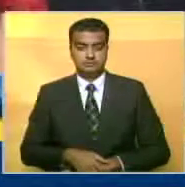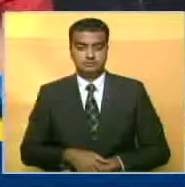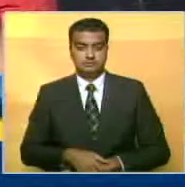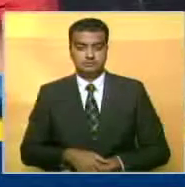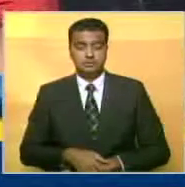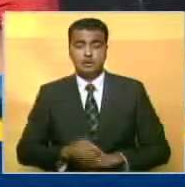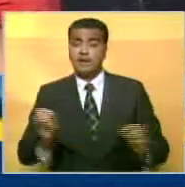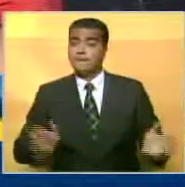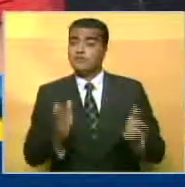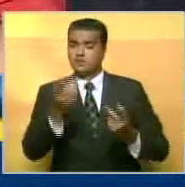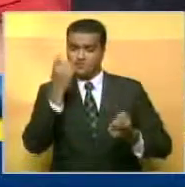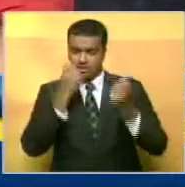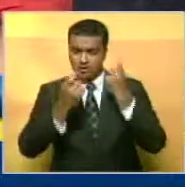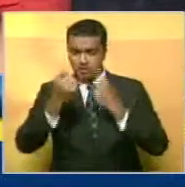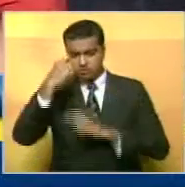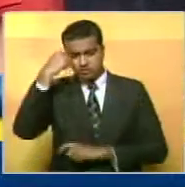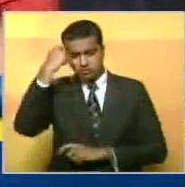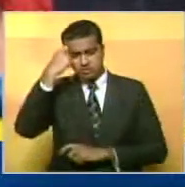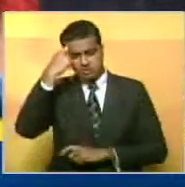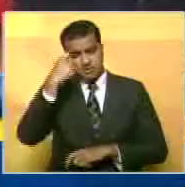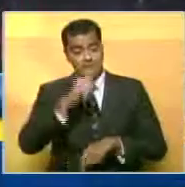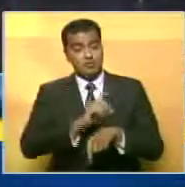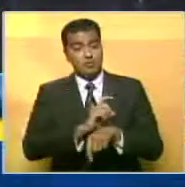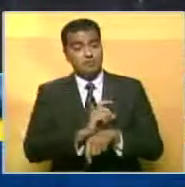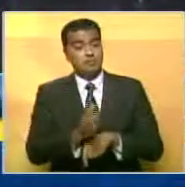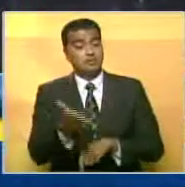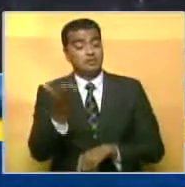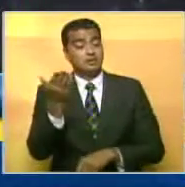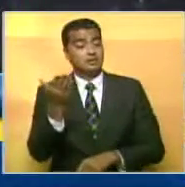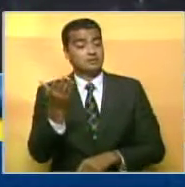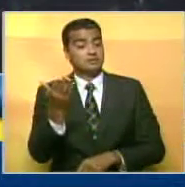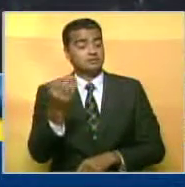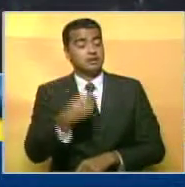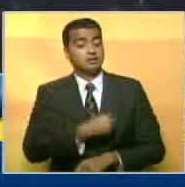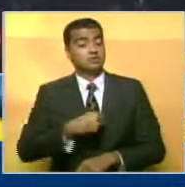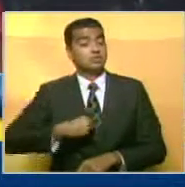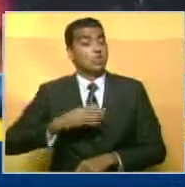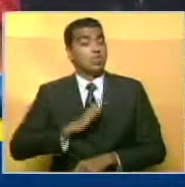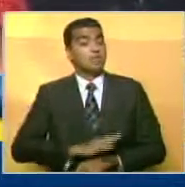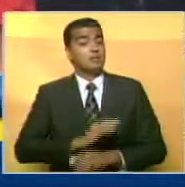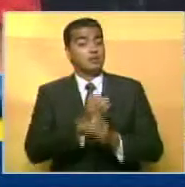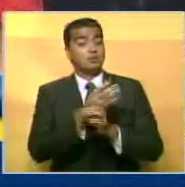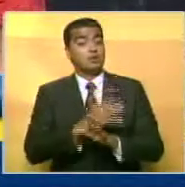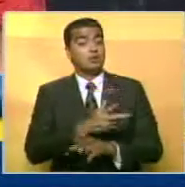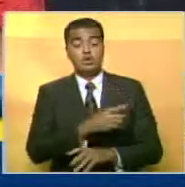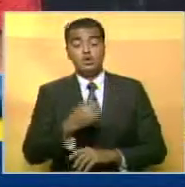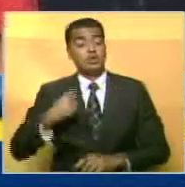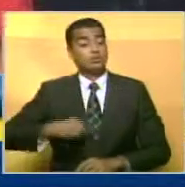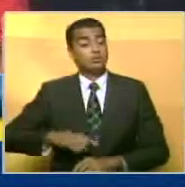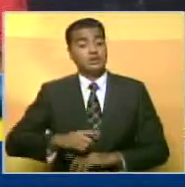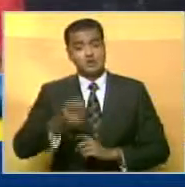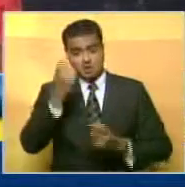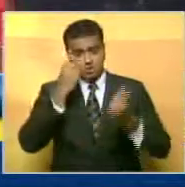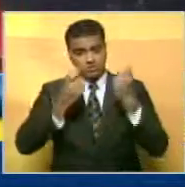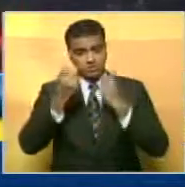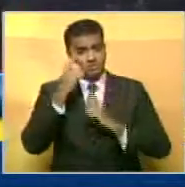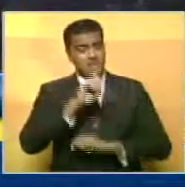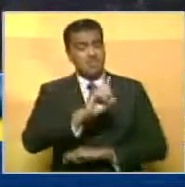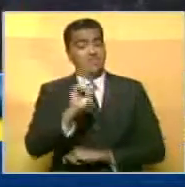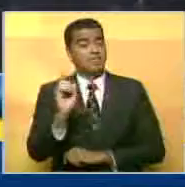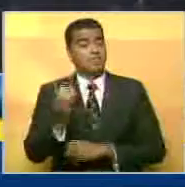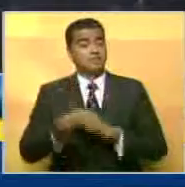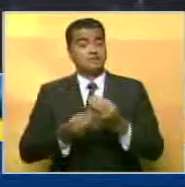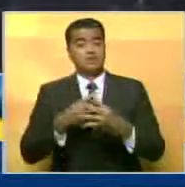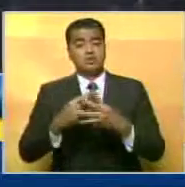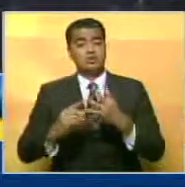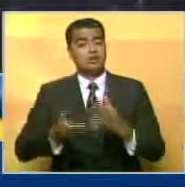tenga la conciencia del momento prolijo que nos estamos jugando, no tiene conciencia ni merda para ser